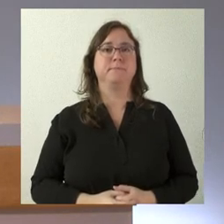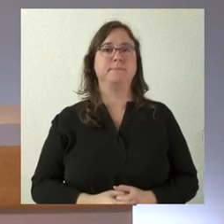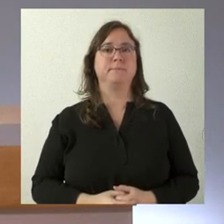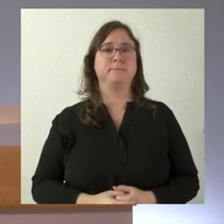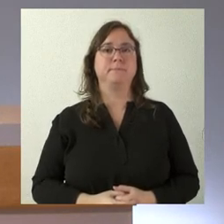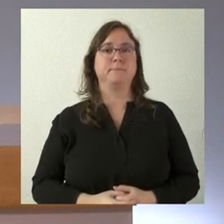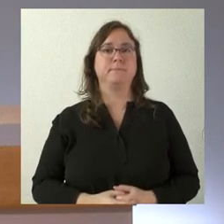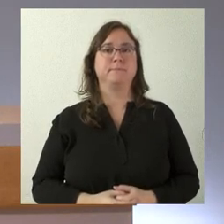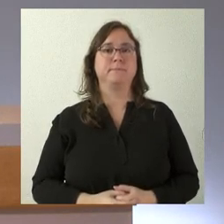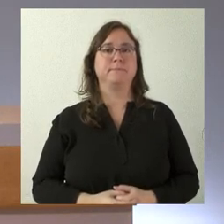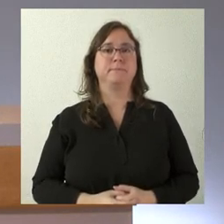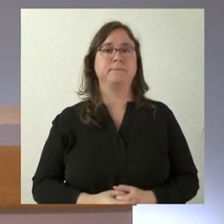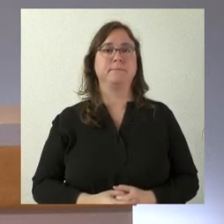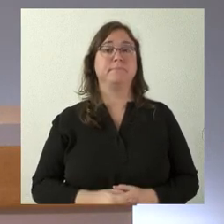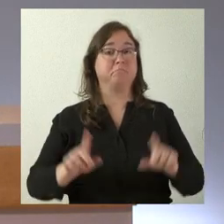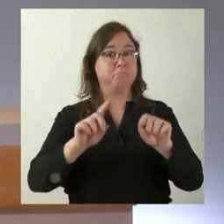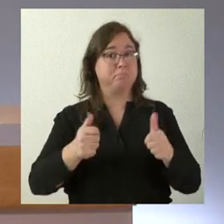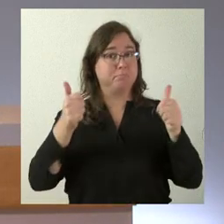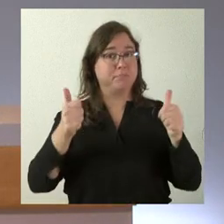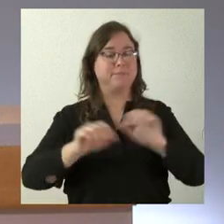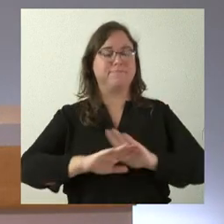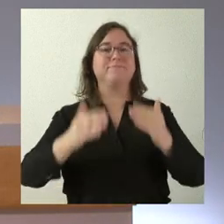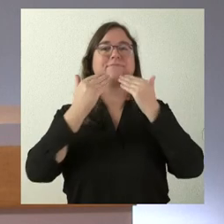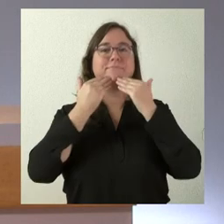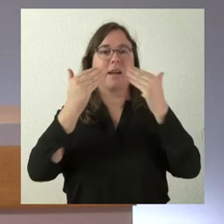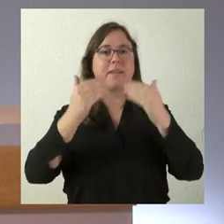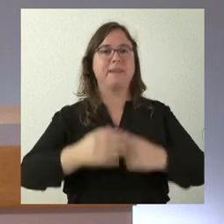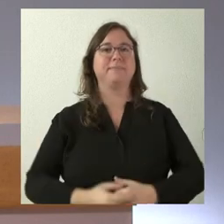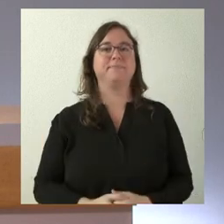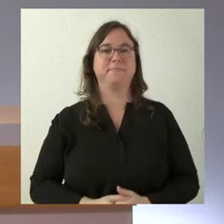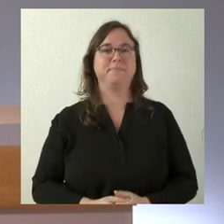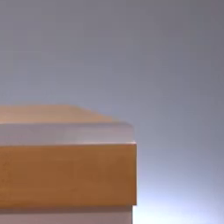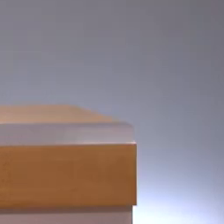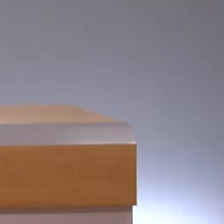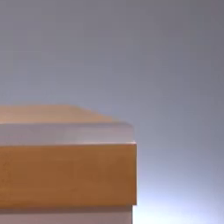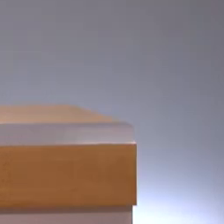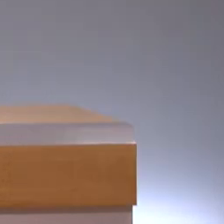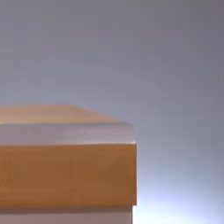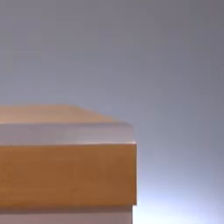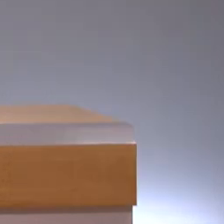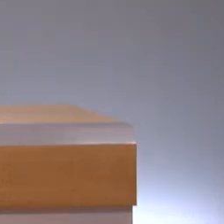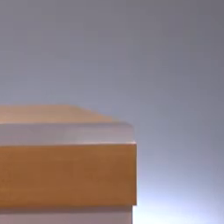¿Alguna pregunta más? Es todo, gracias. Gracias. Gracias.